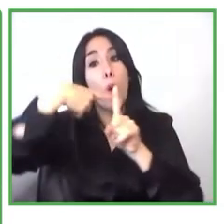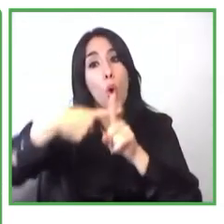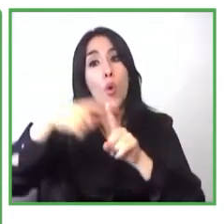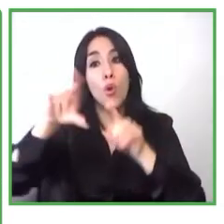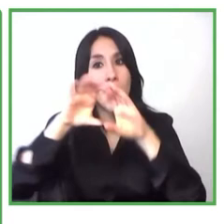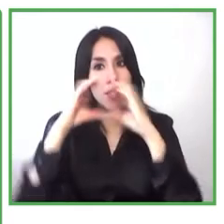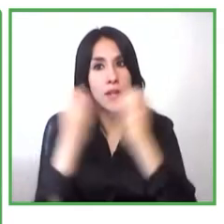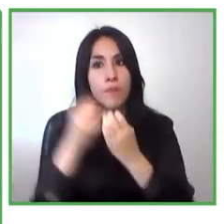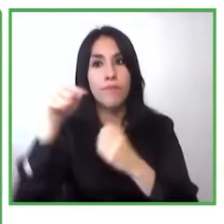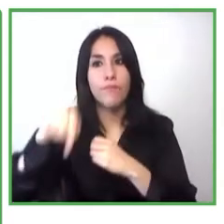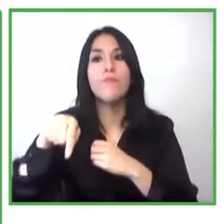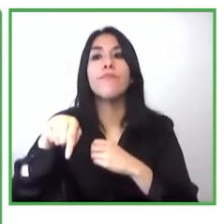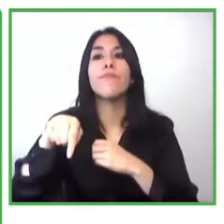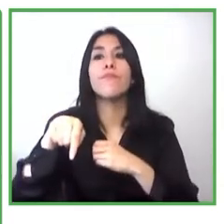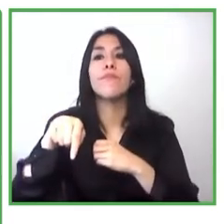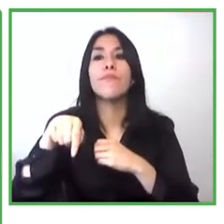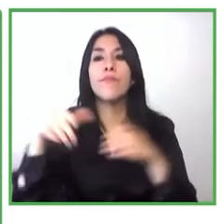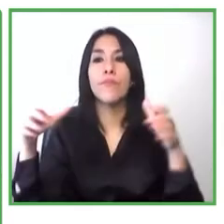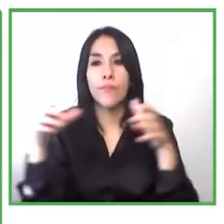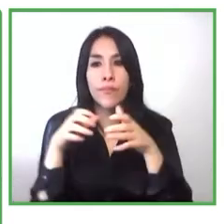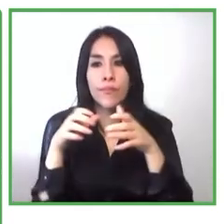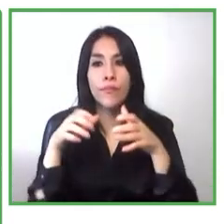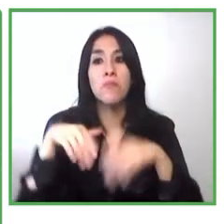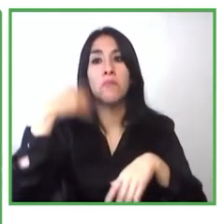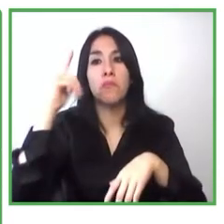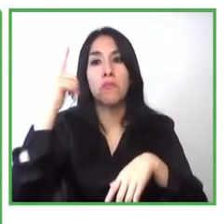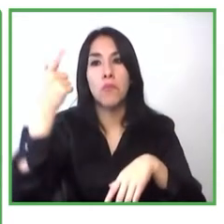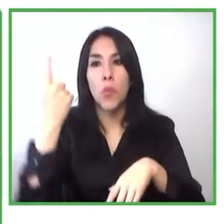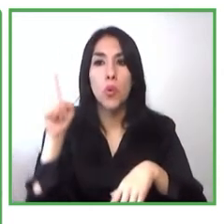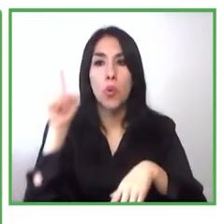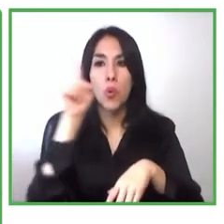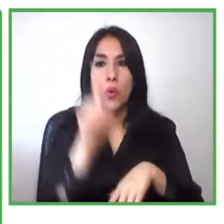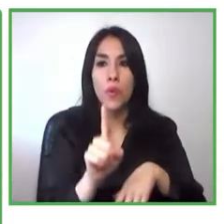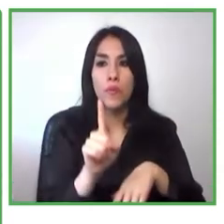para apoyar a los nuevos alumnos que se van a unir al programa